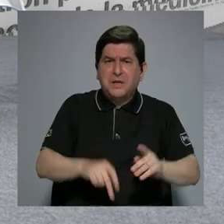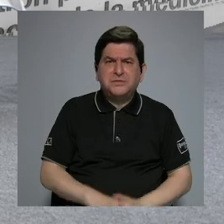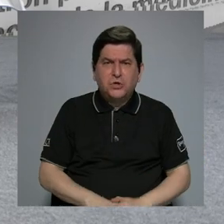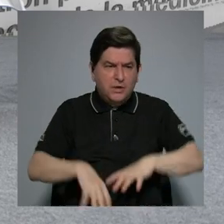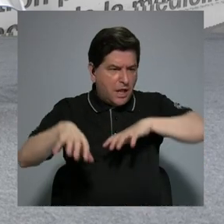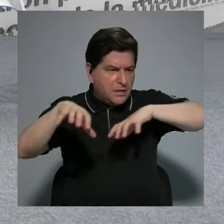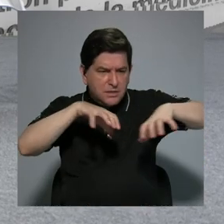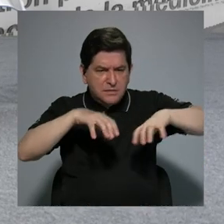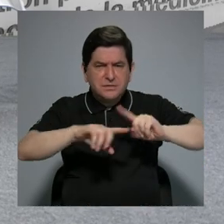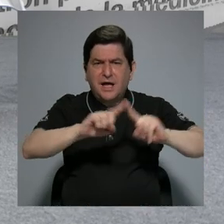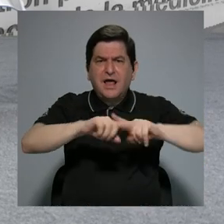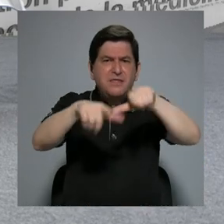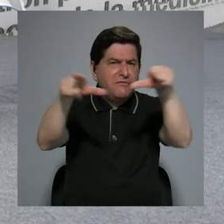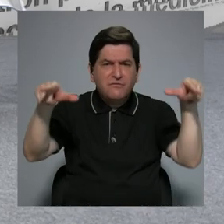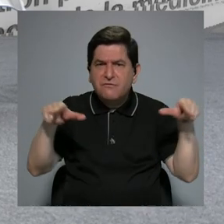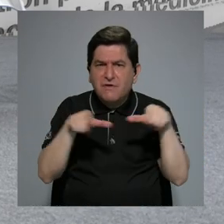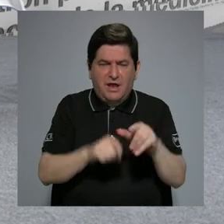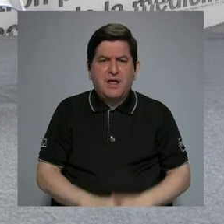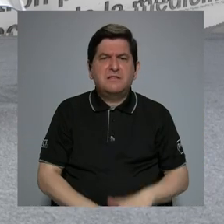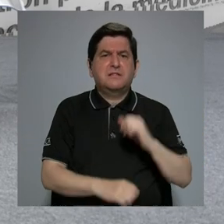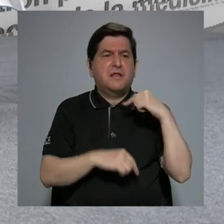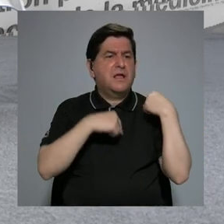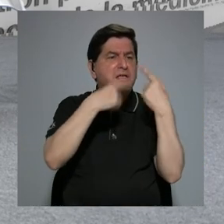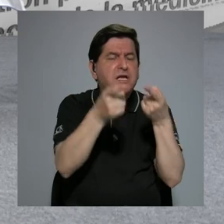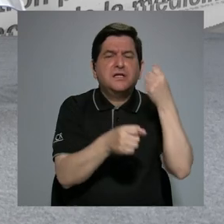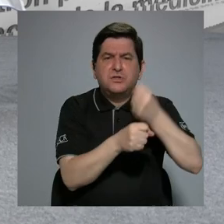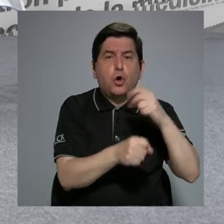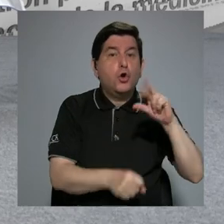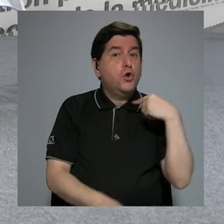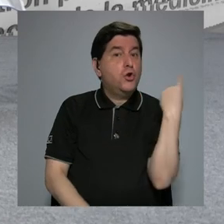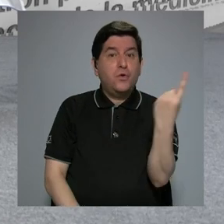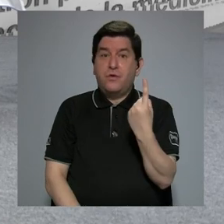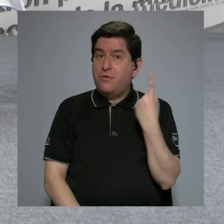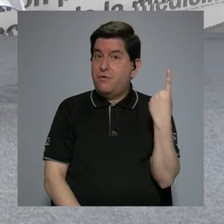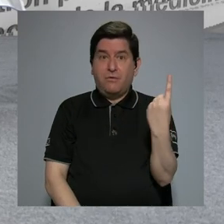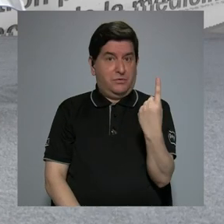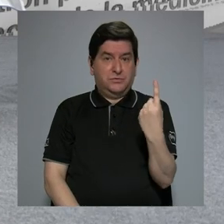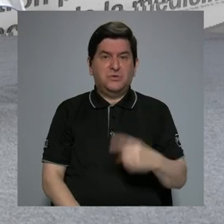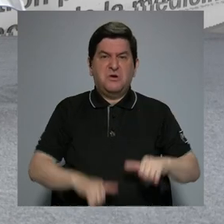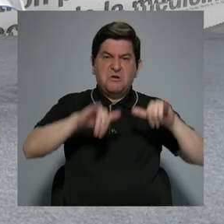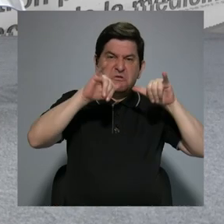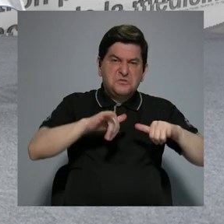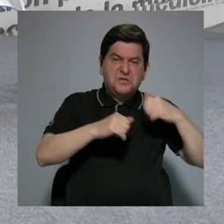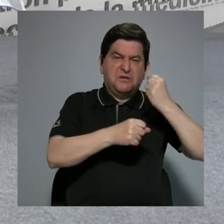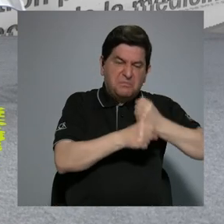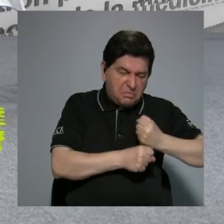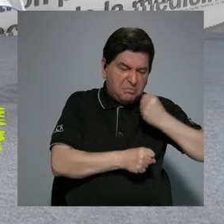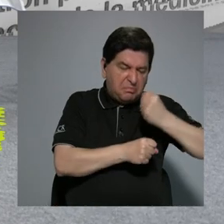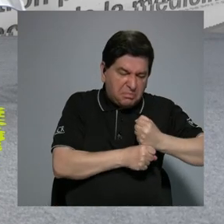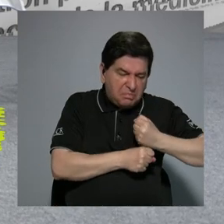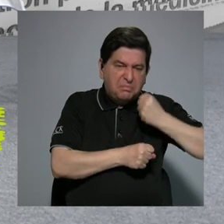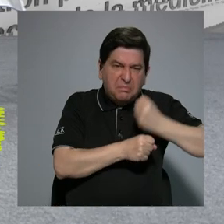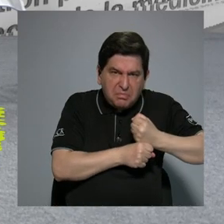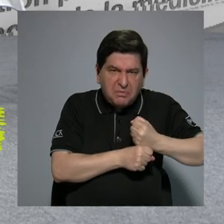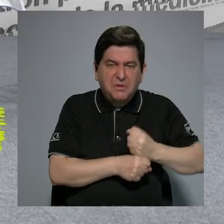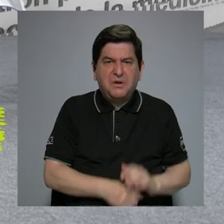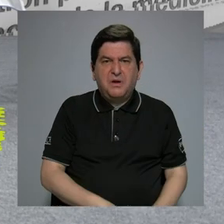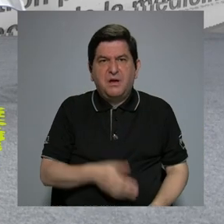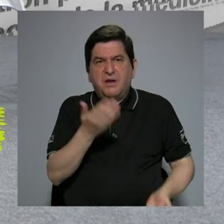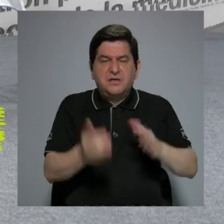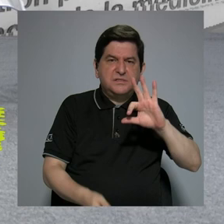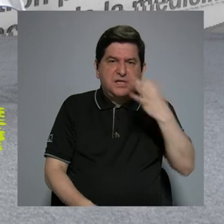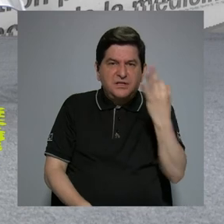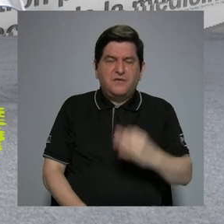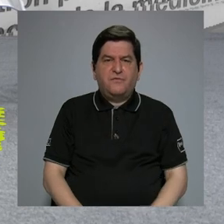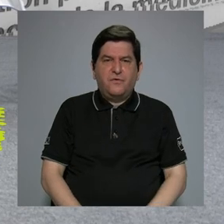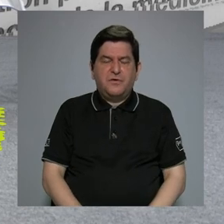moviendo hacia muchos lugares para trabajar. Ya no es solamente quedarse trabajando en forma